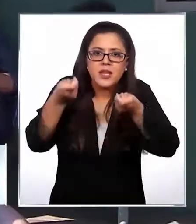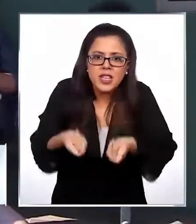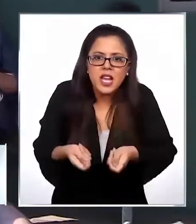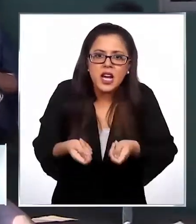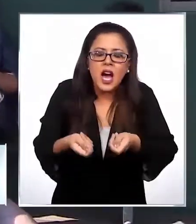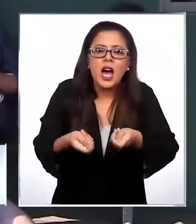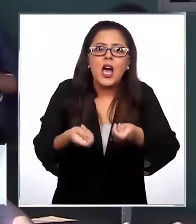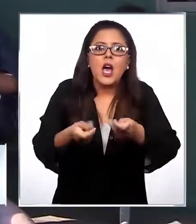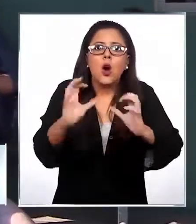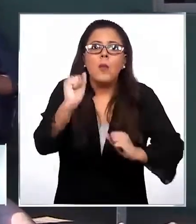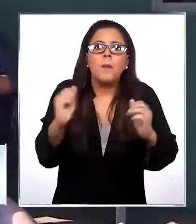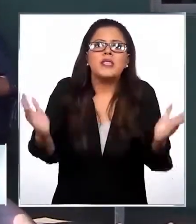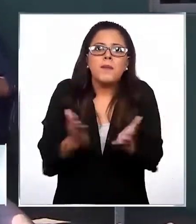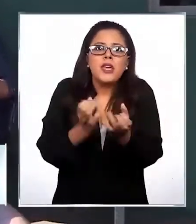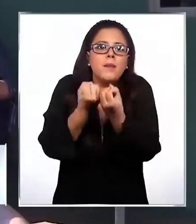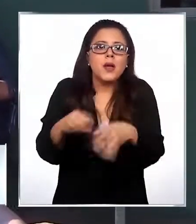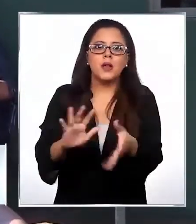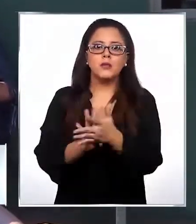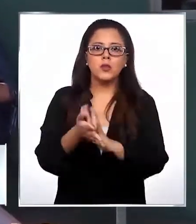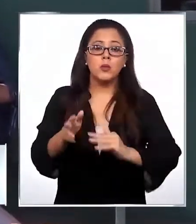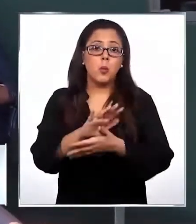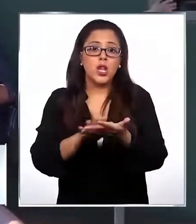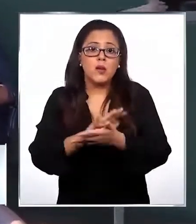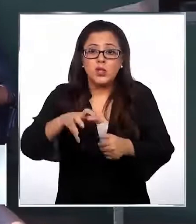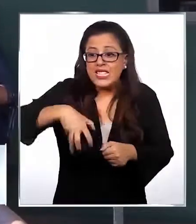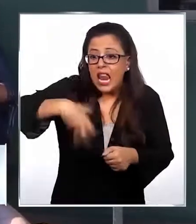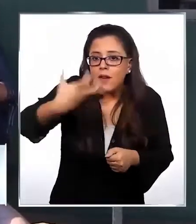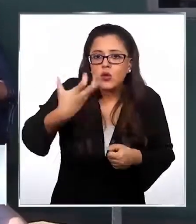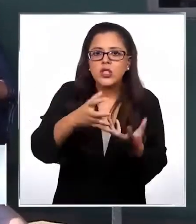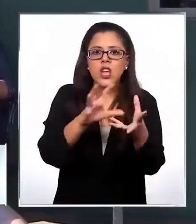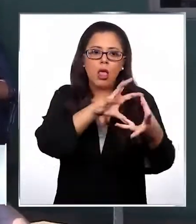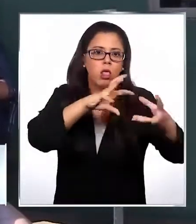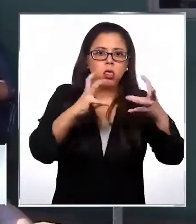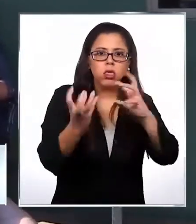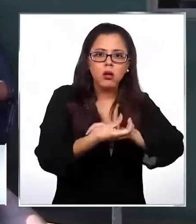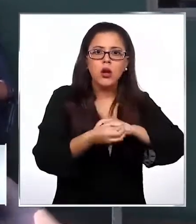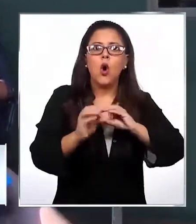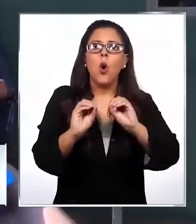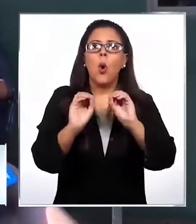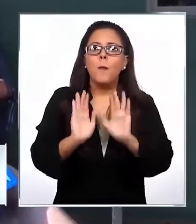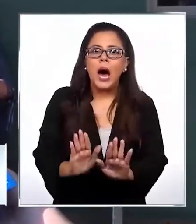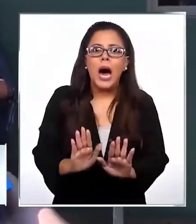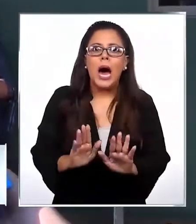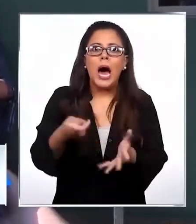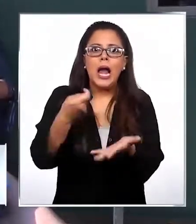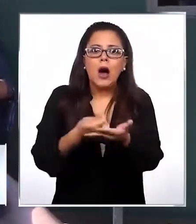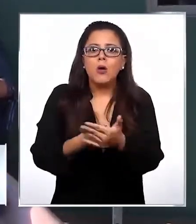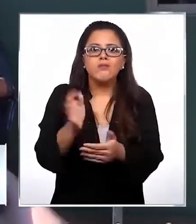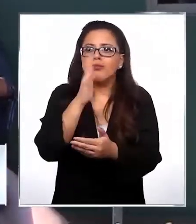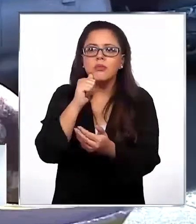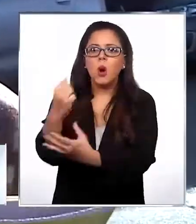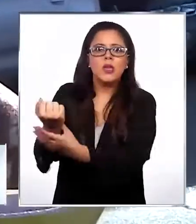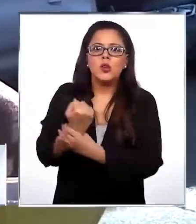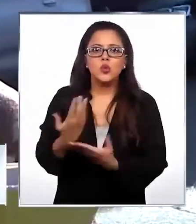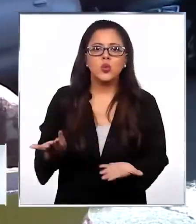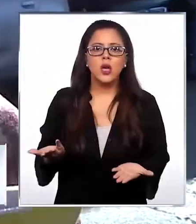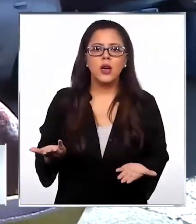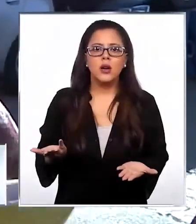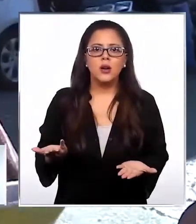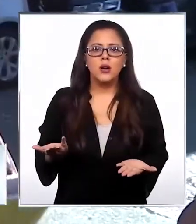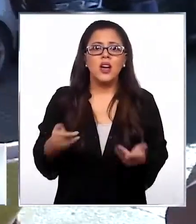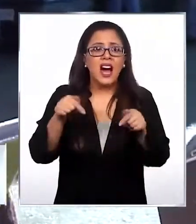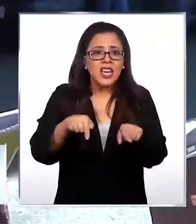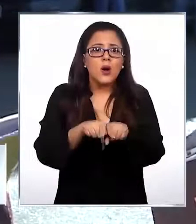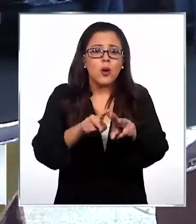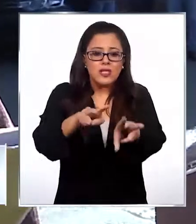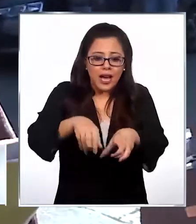microempresarios chicos, se pierde todo. En caso de que la fruta se pudiera o para la compra, nosotros no tenemos ayuda. Tengo un pequeño cuarto